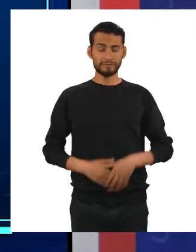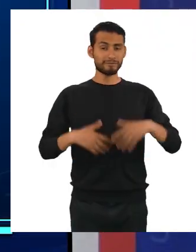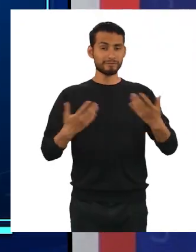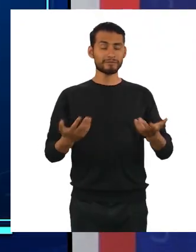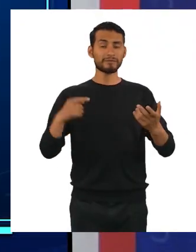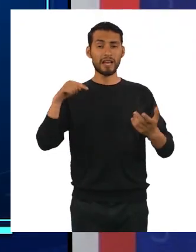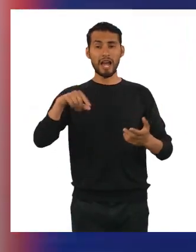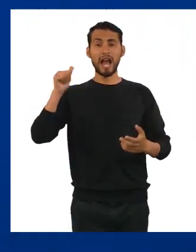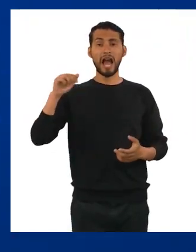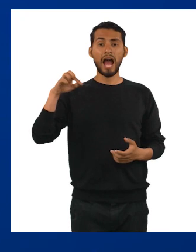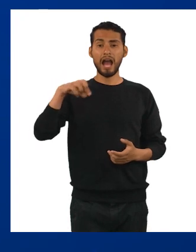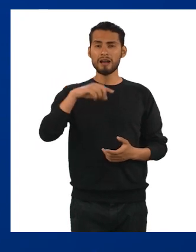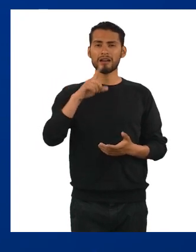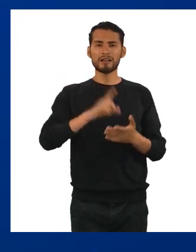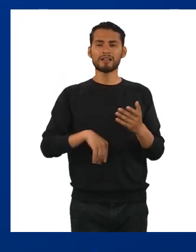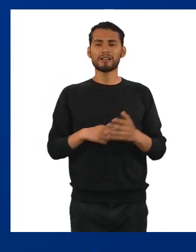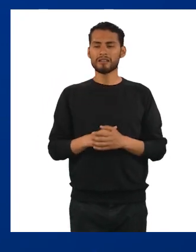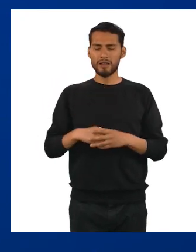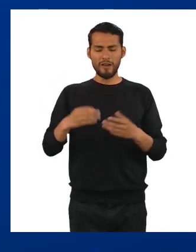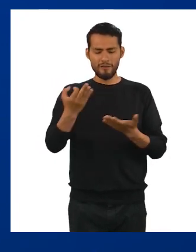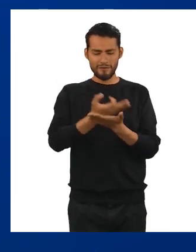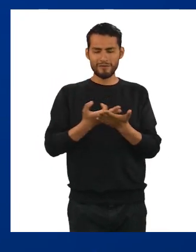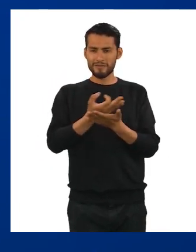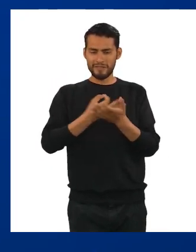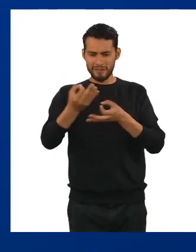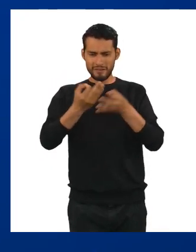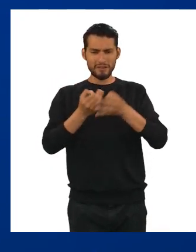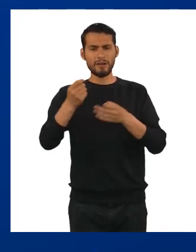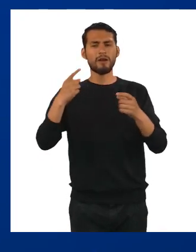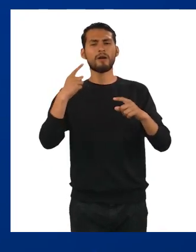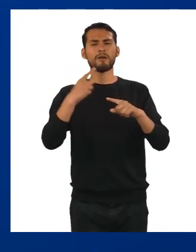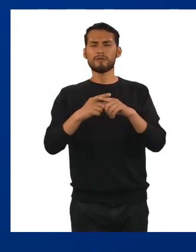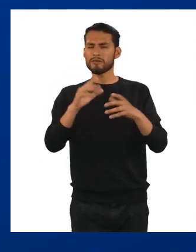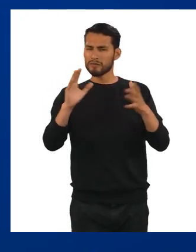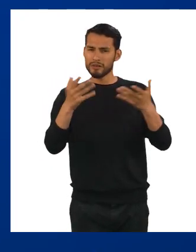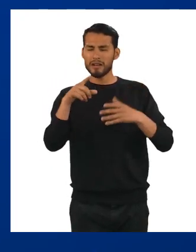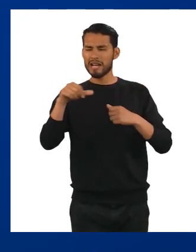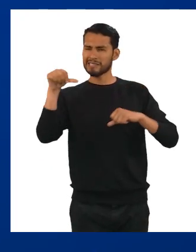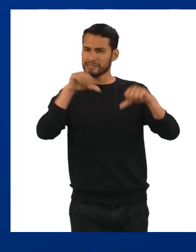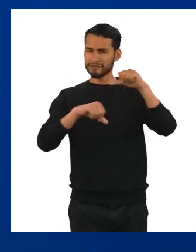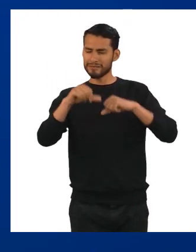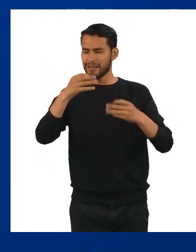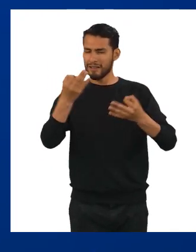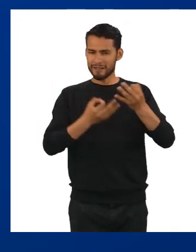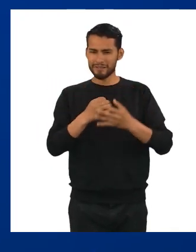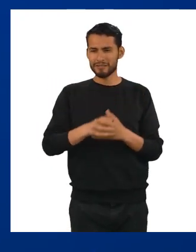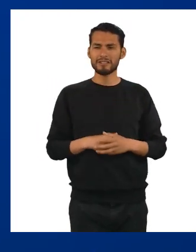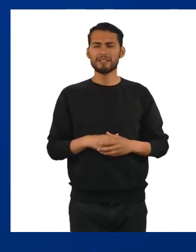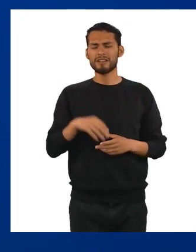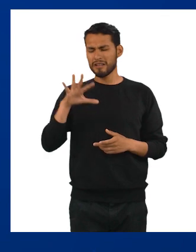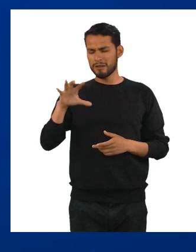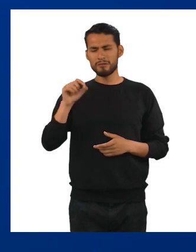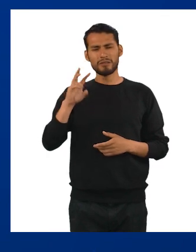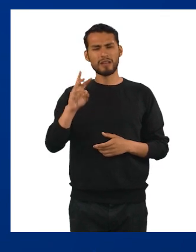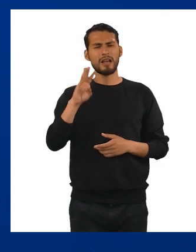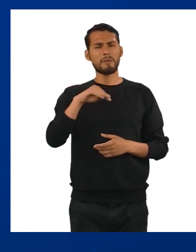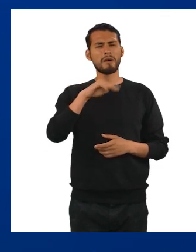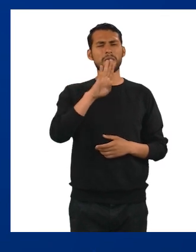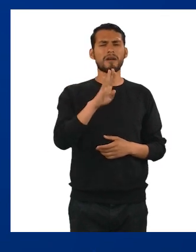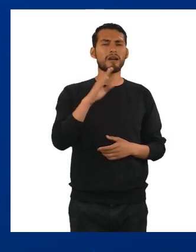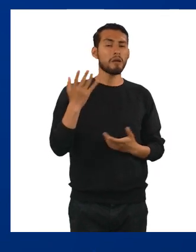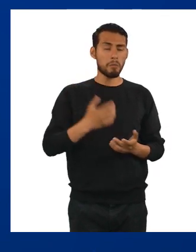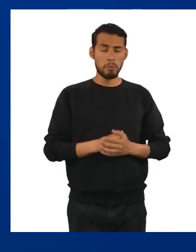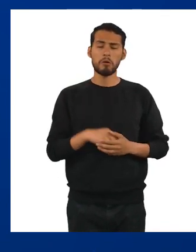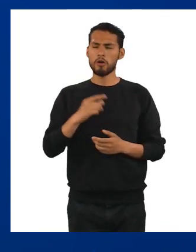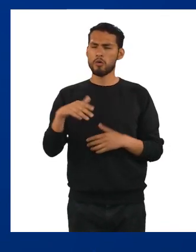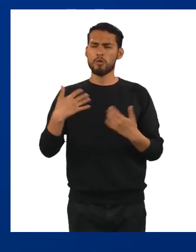La app de hoy es una calculadora financiera combinada con una calculadora científica. Pesa 5,6 megas y